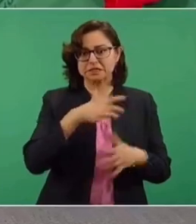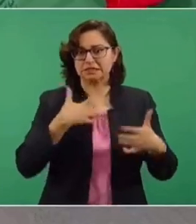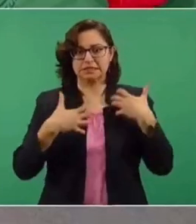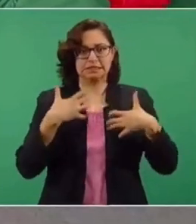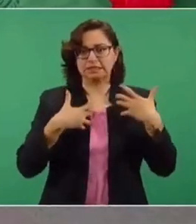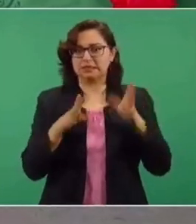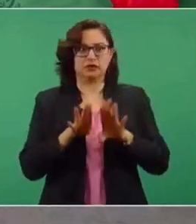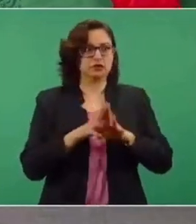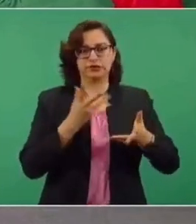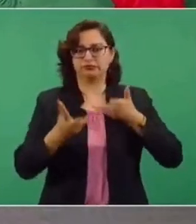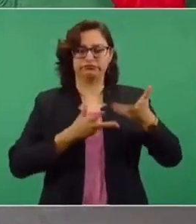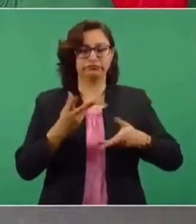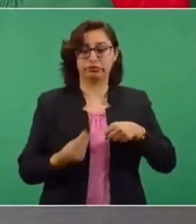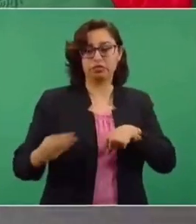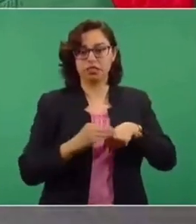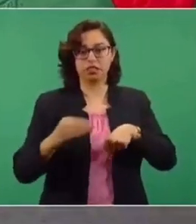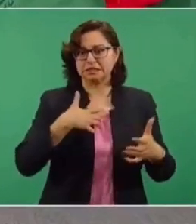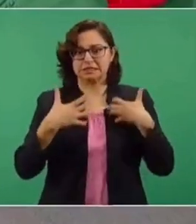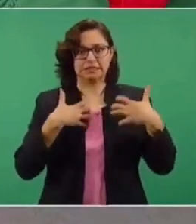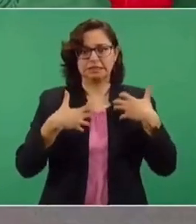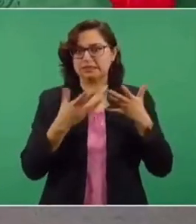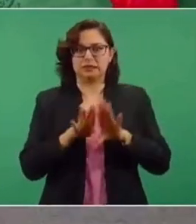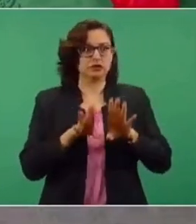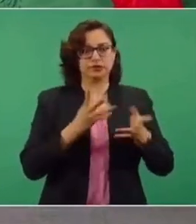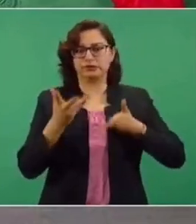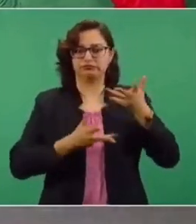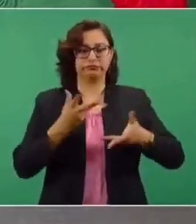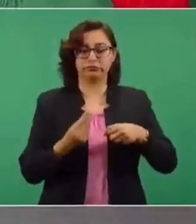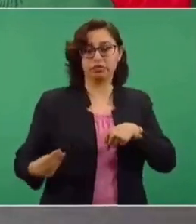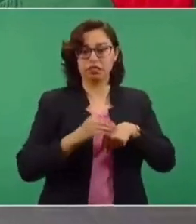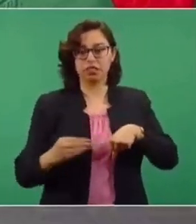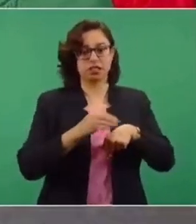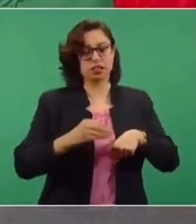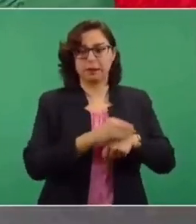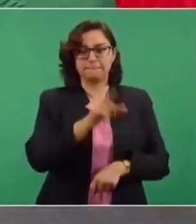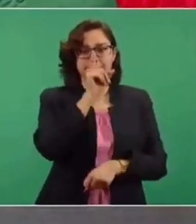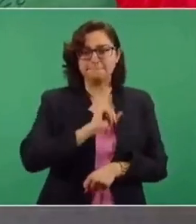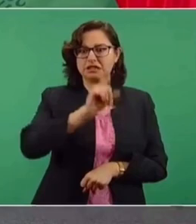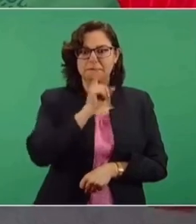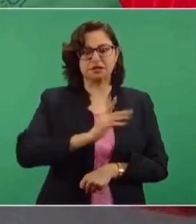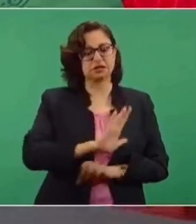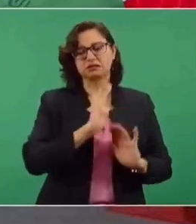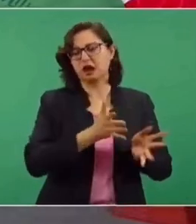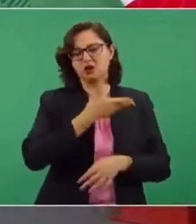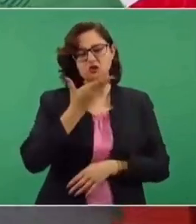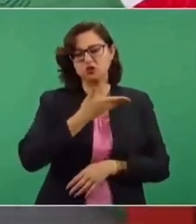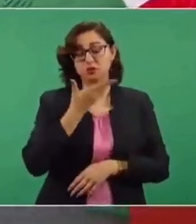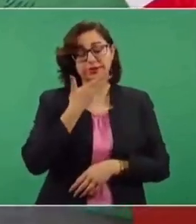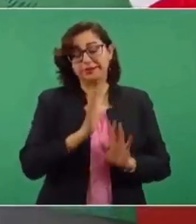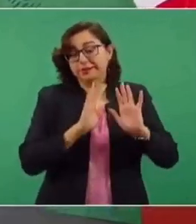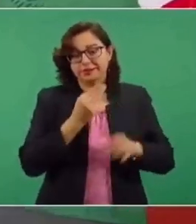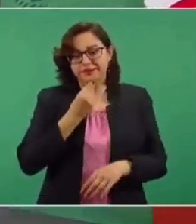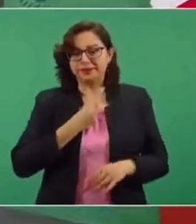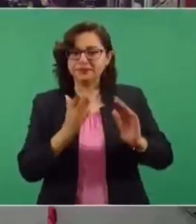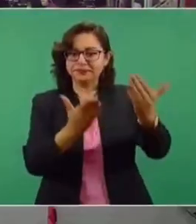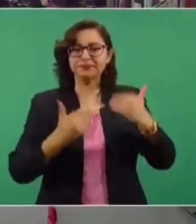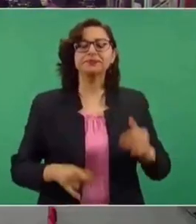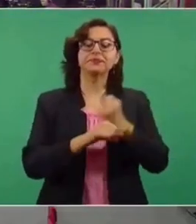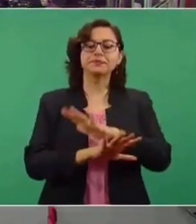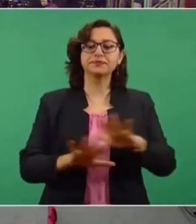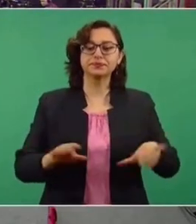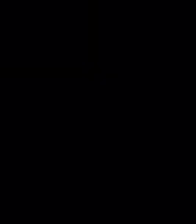desesperación. Mienten como respiran. Mienten como respiran. Bueno, ahora sí, vamos a la información.